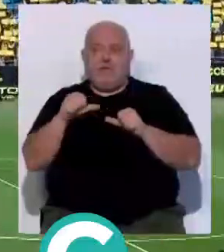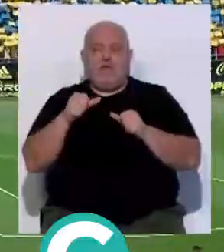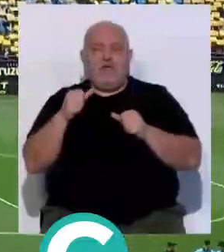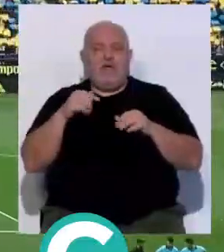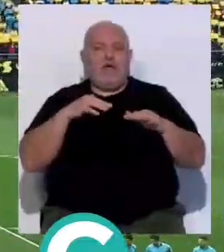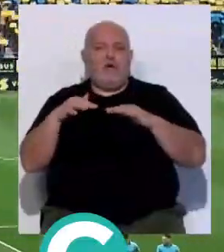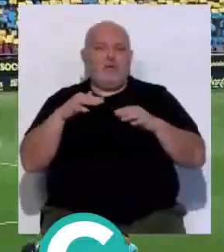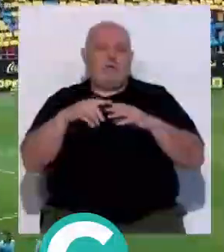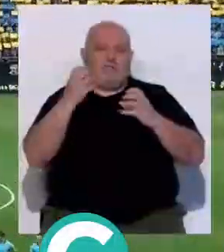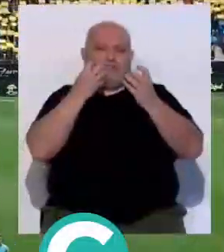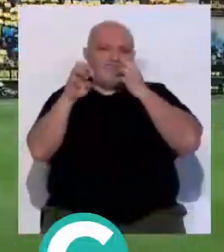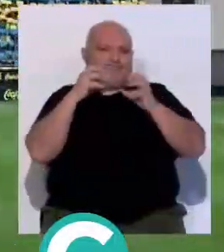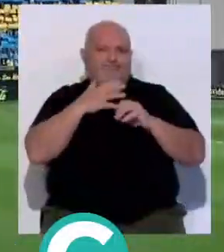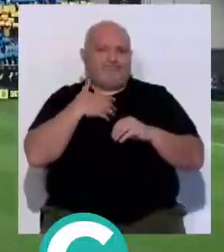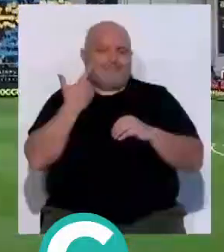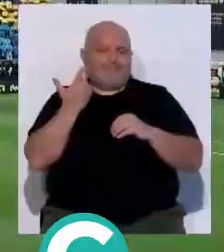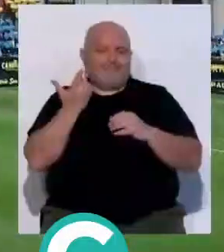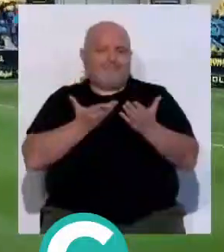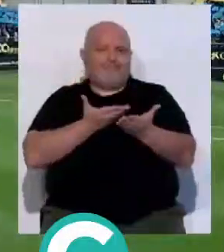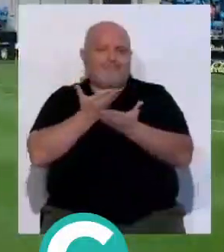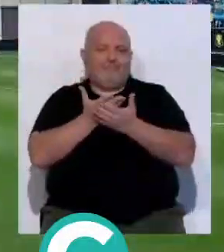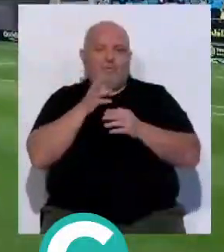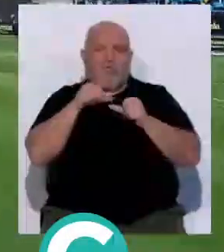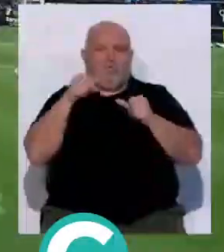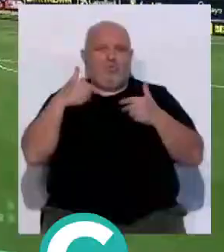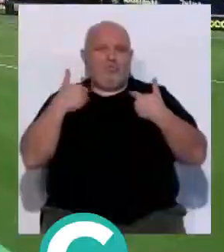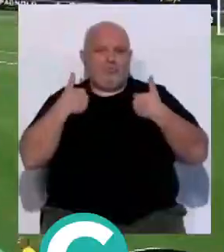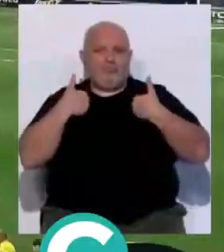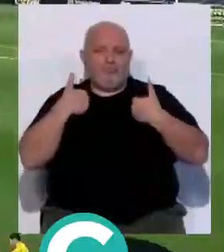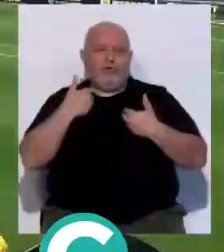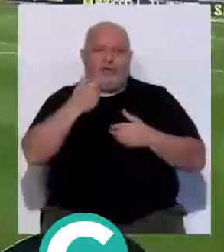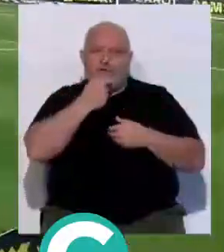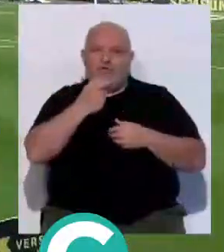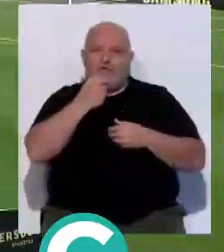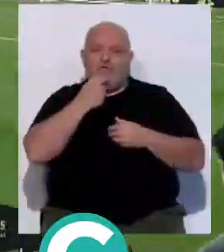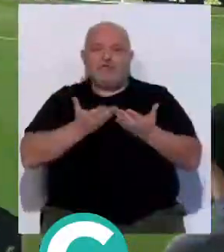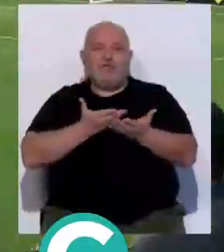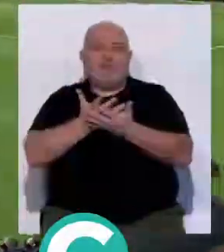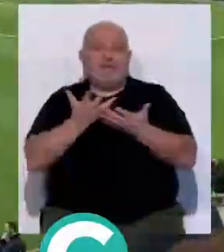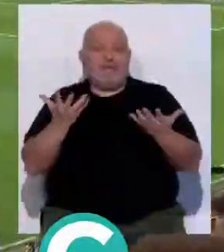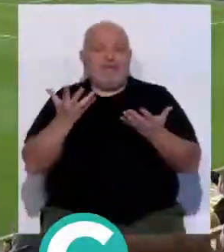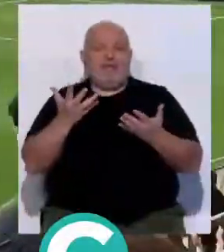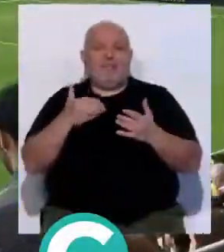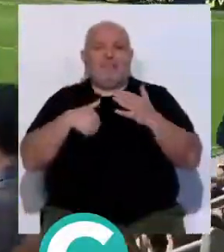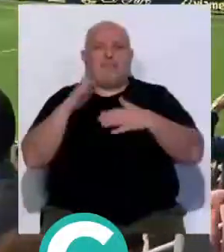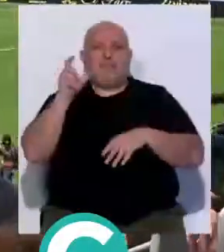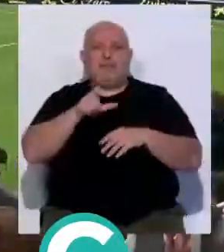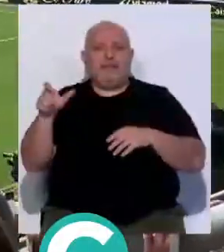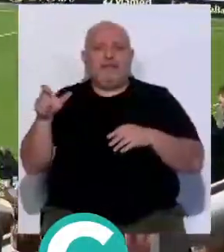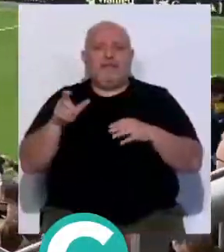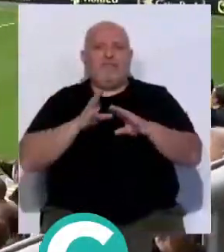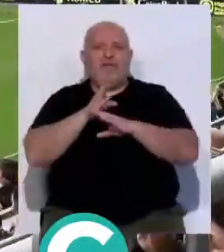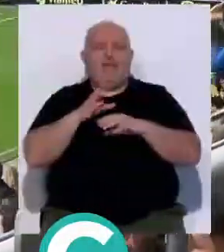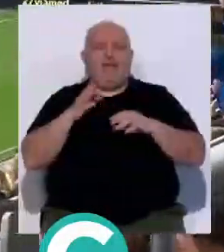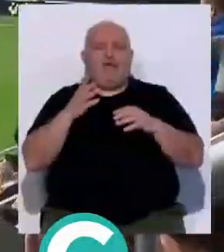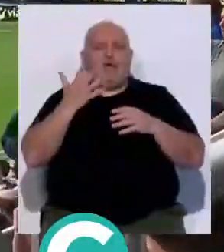acciones para dar visibilidad a las situaciones vividas por el Cádiz en los últimos partidos, solicitan que el mayor número de gente vaya